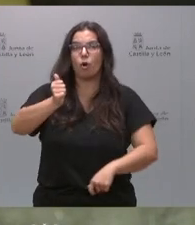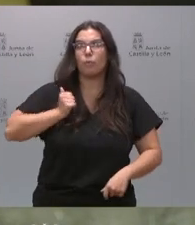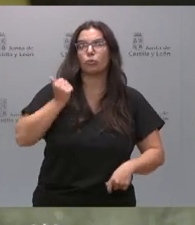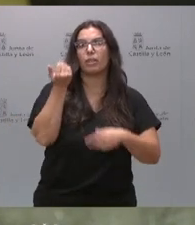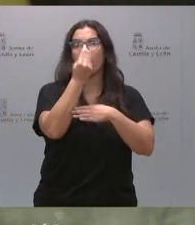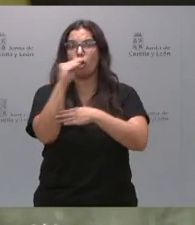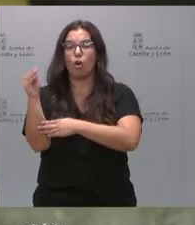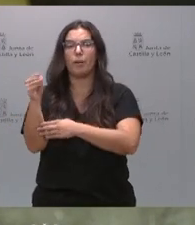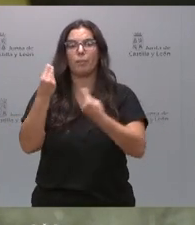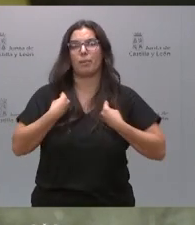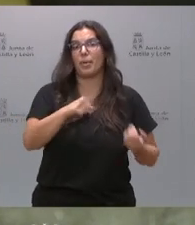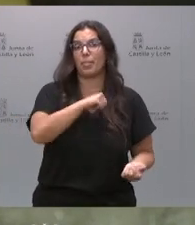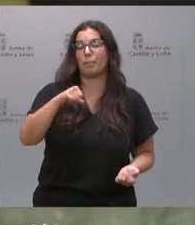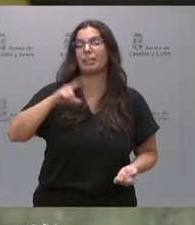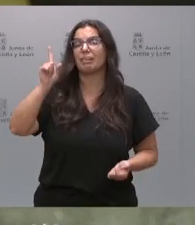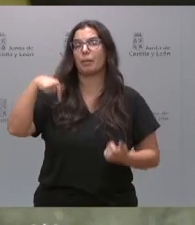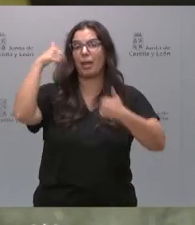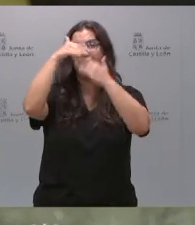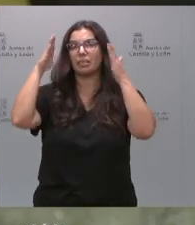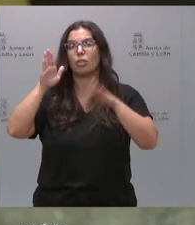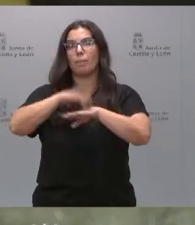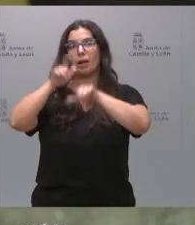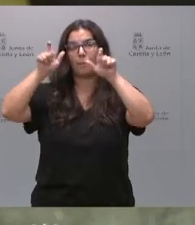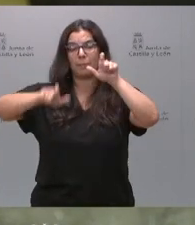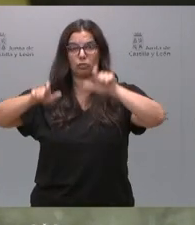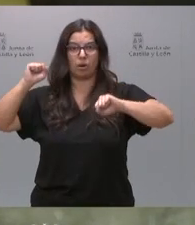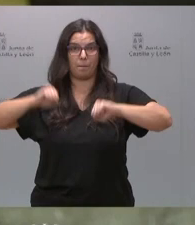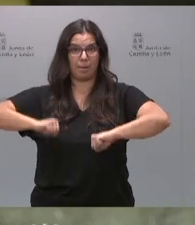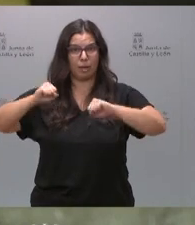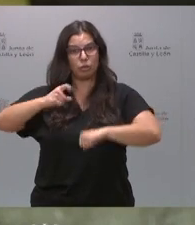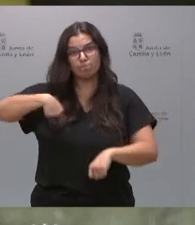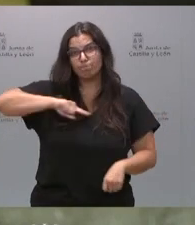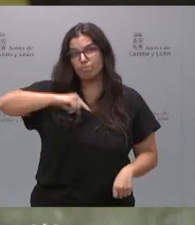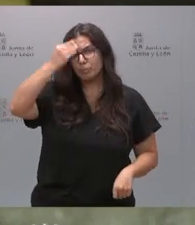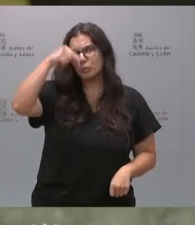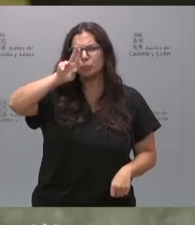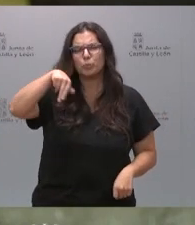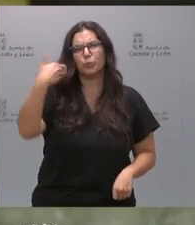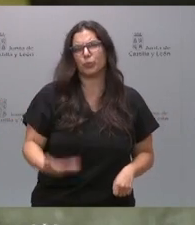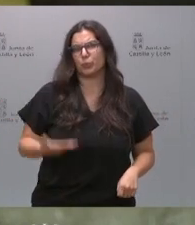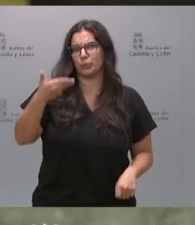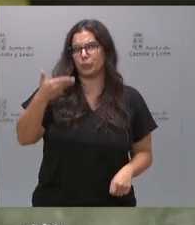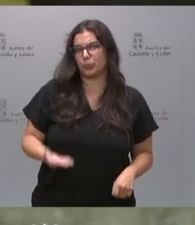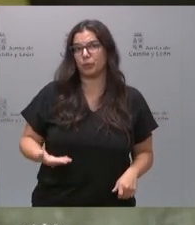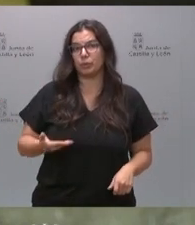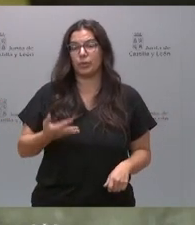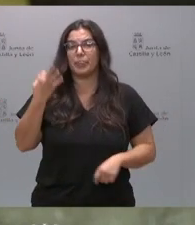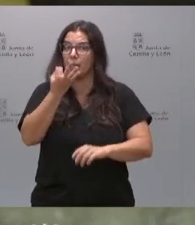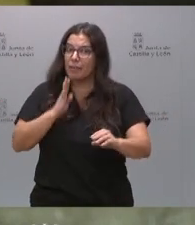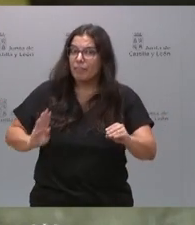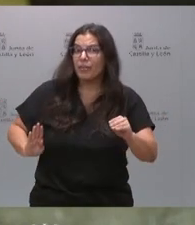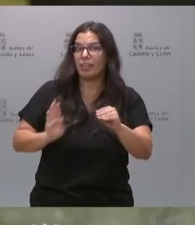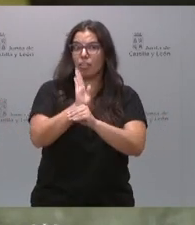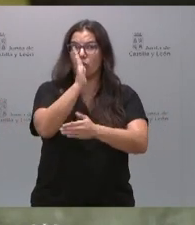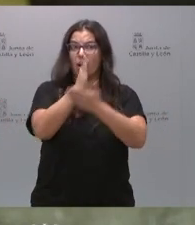jóvenes y la atención a nuestras personas mayores. Nos parece crucial, fundamental, haya una financiación